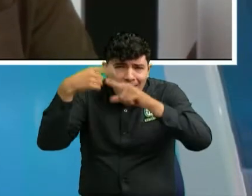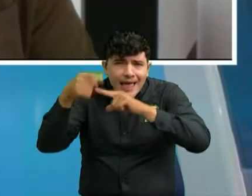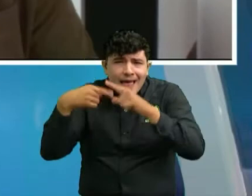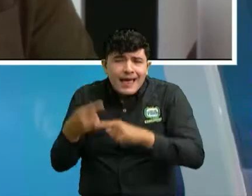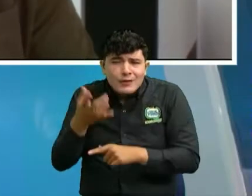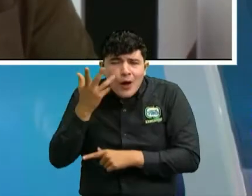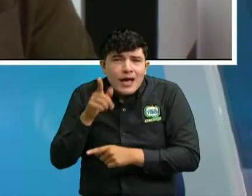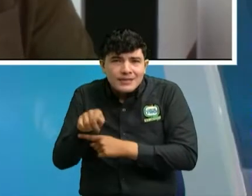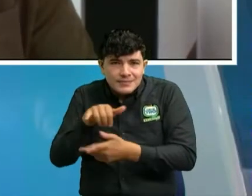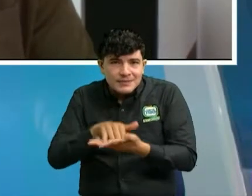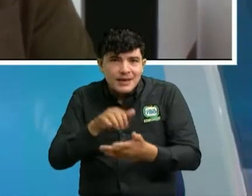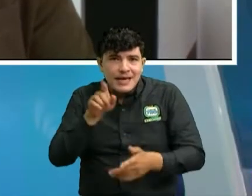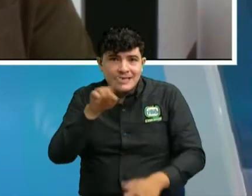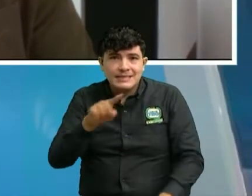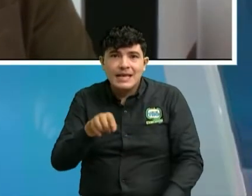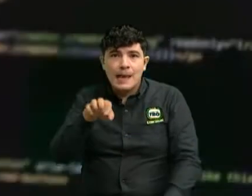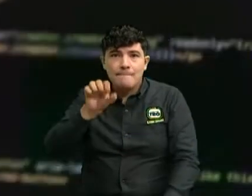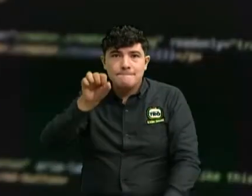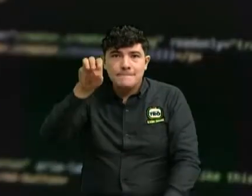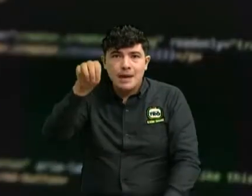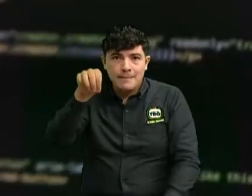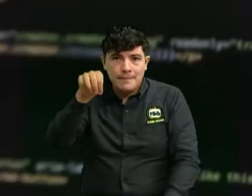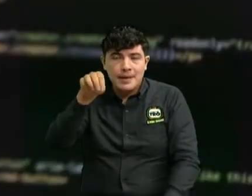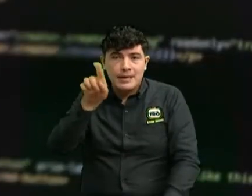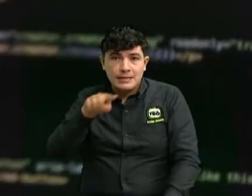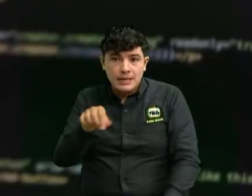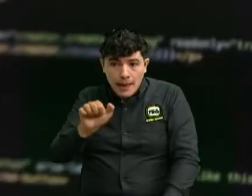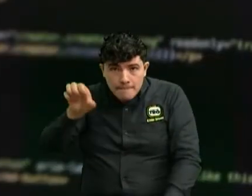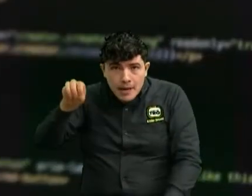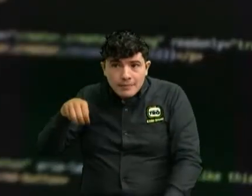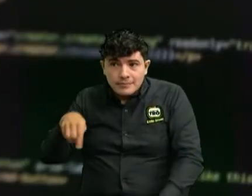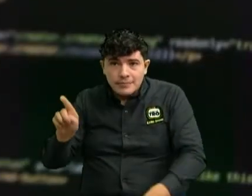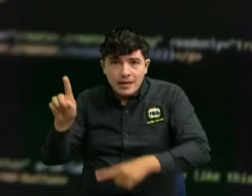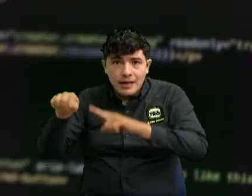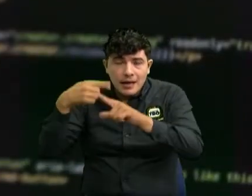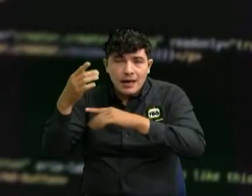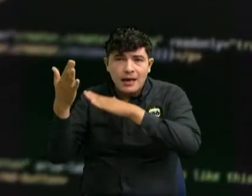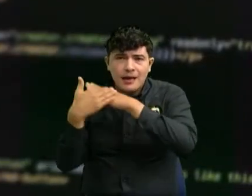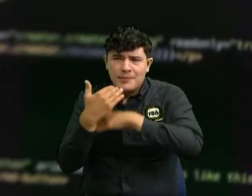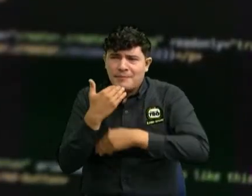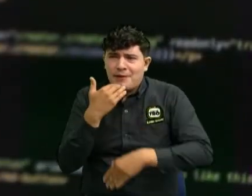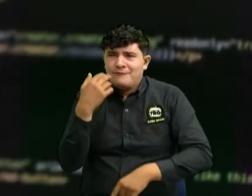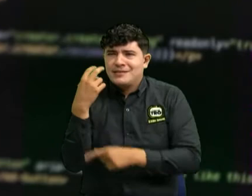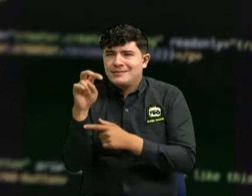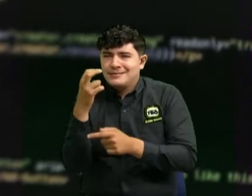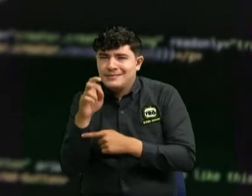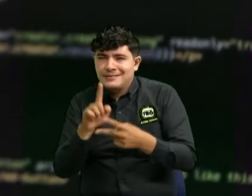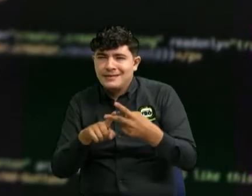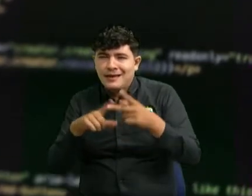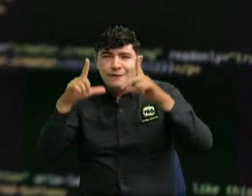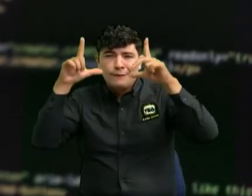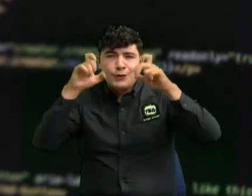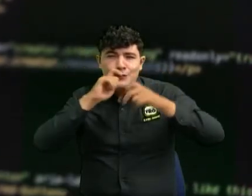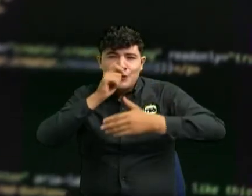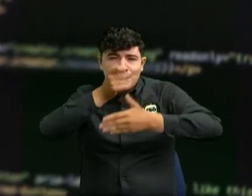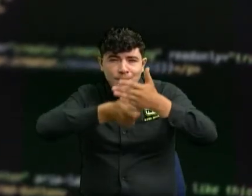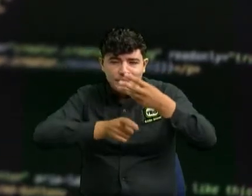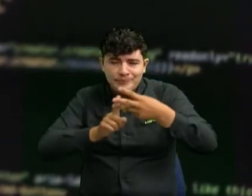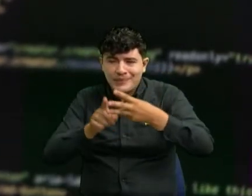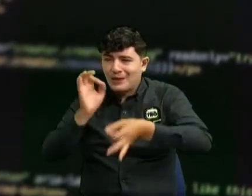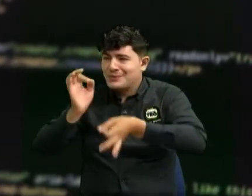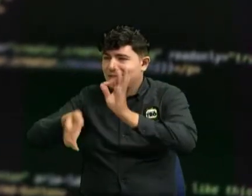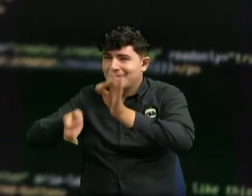los famosos spam y le llegan como notificaciones de la fiscalía de las fotomultas de los